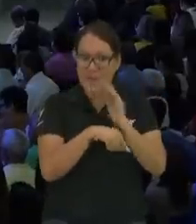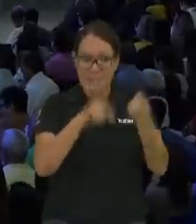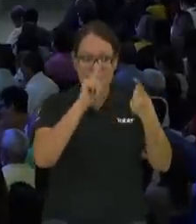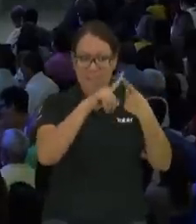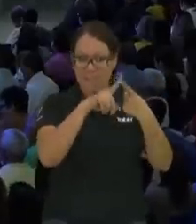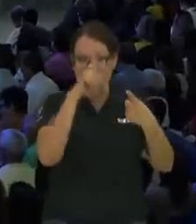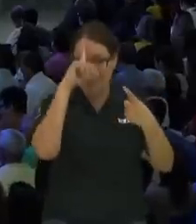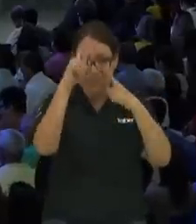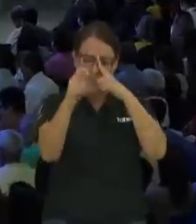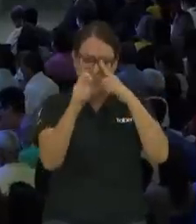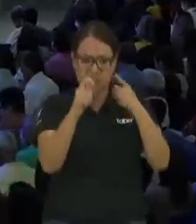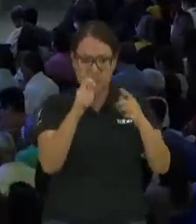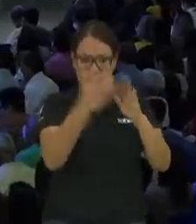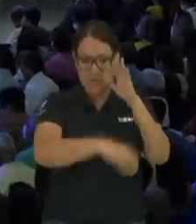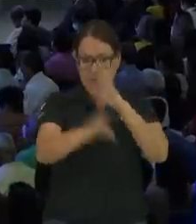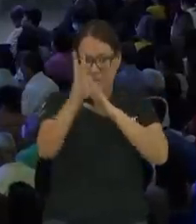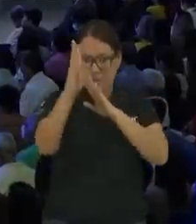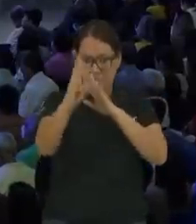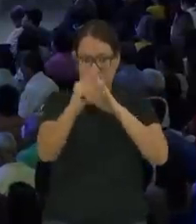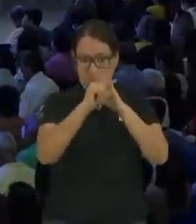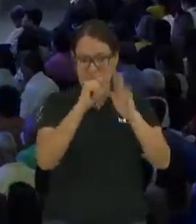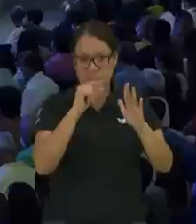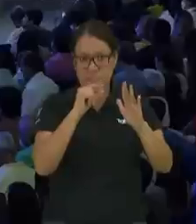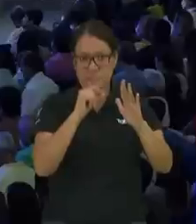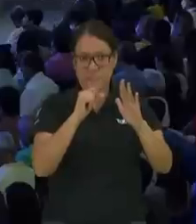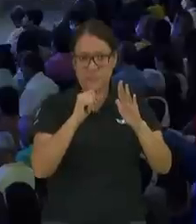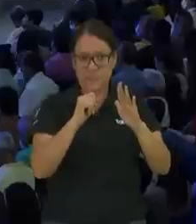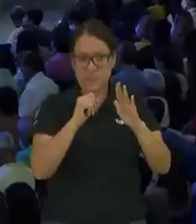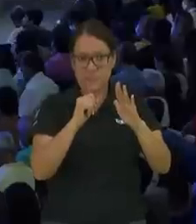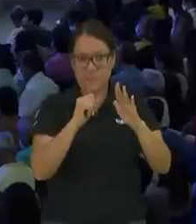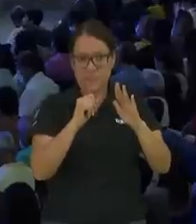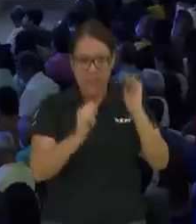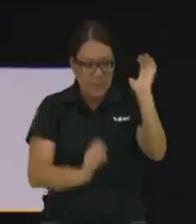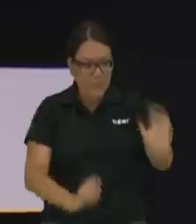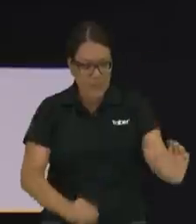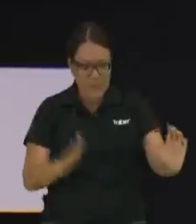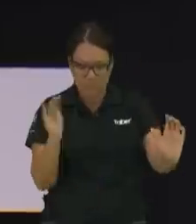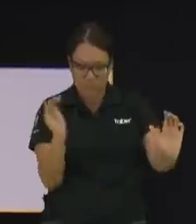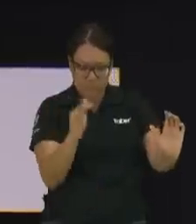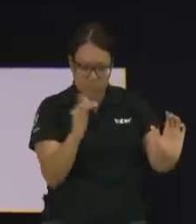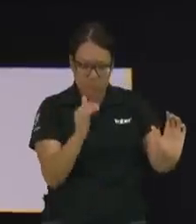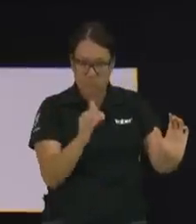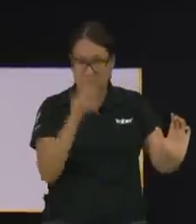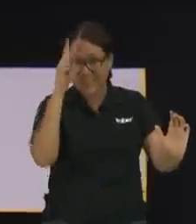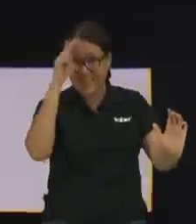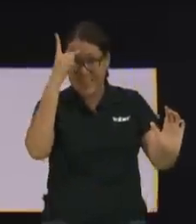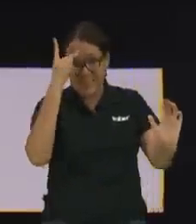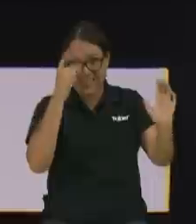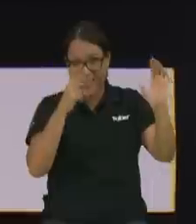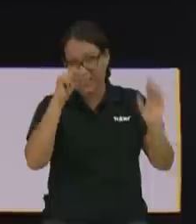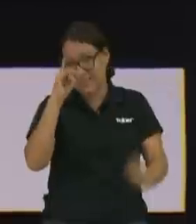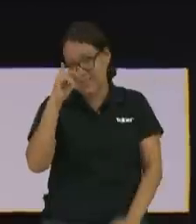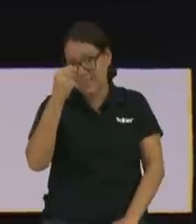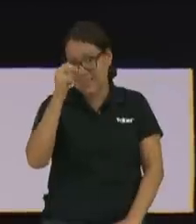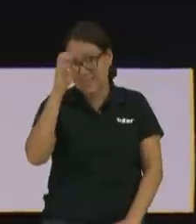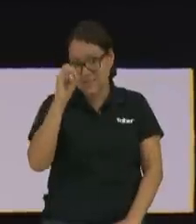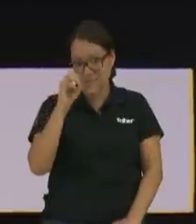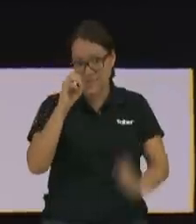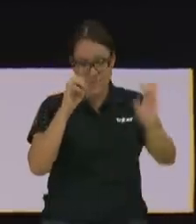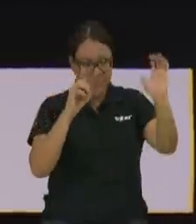proverbista en el versículo 6 es instruye al niño. Llámese niño el neófito, el poco conocedor, el no experimentado.